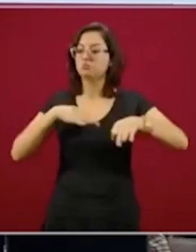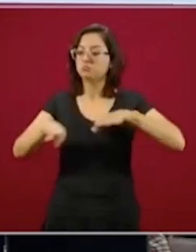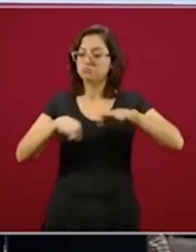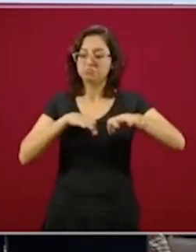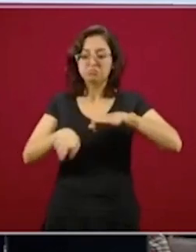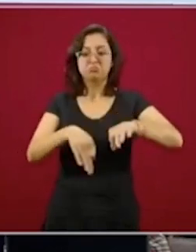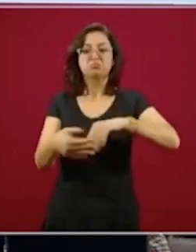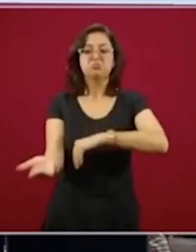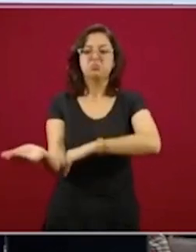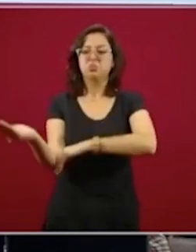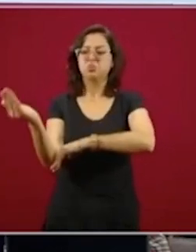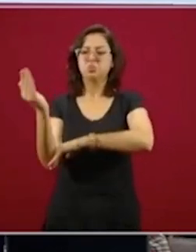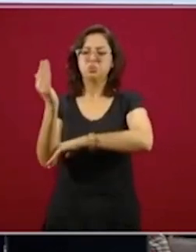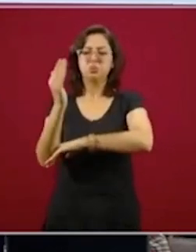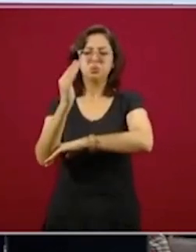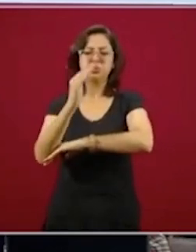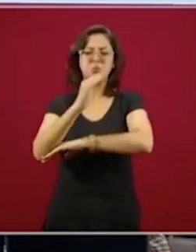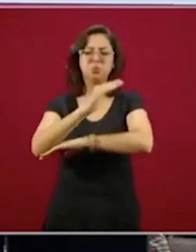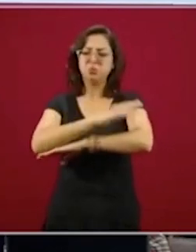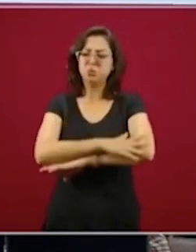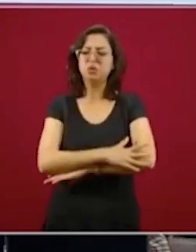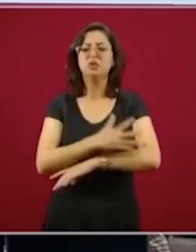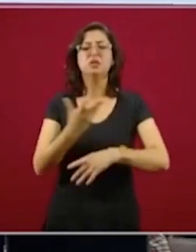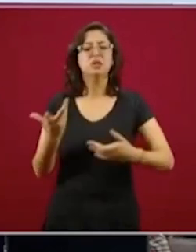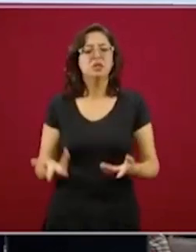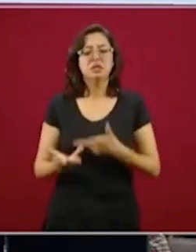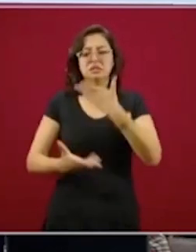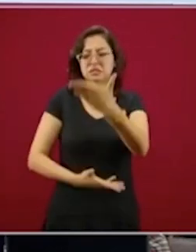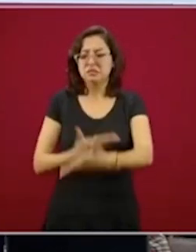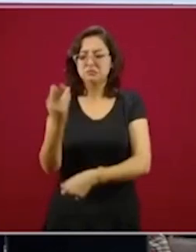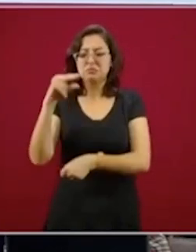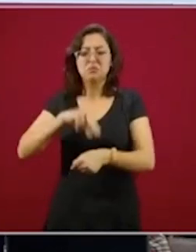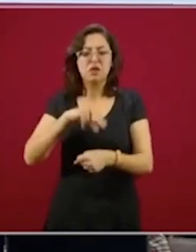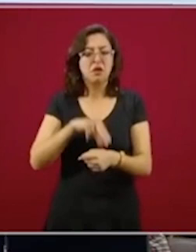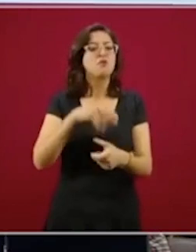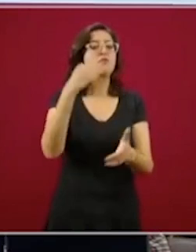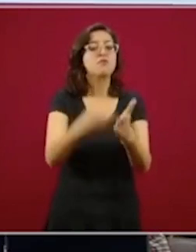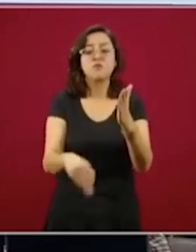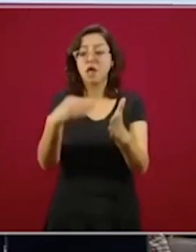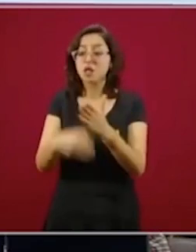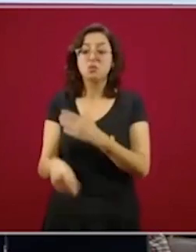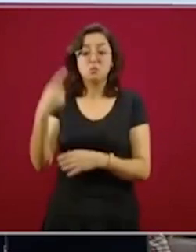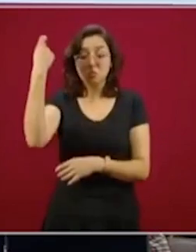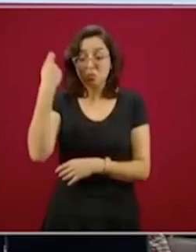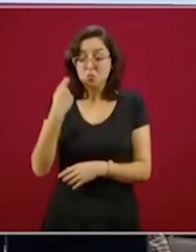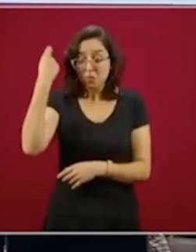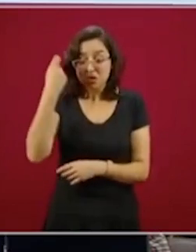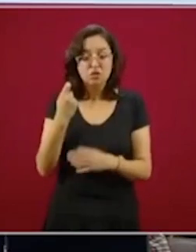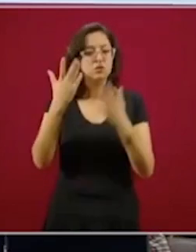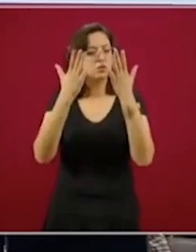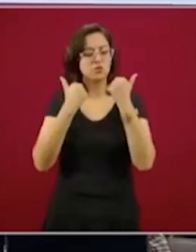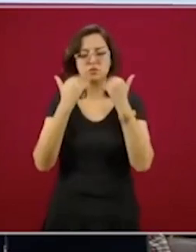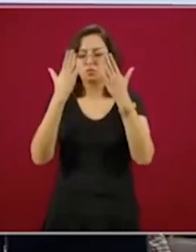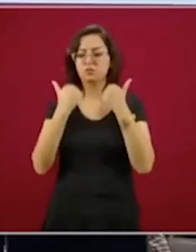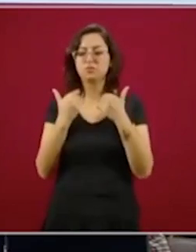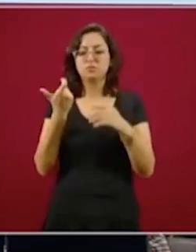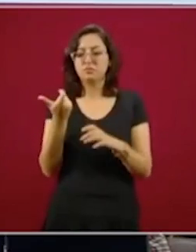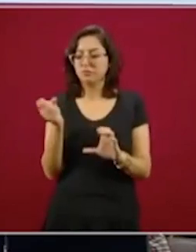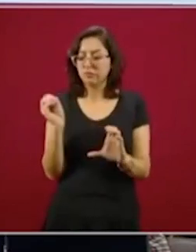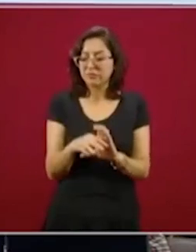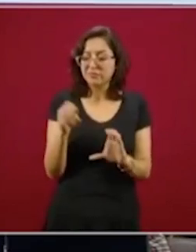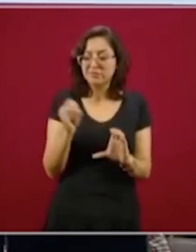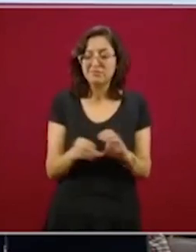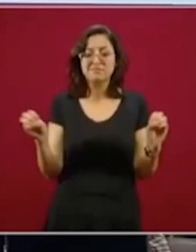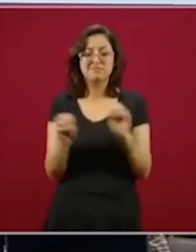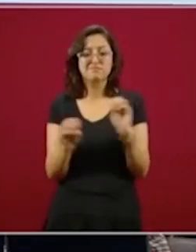laborales, hay falta de acceso a servicios médicos, no hay pensión, no hay posibilidades de ahorro y